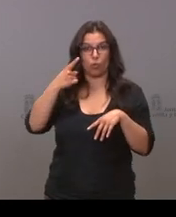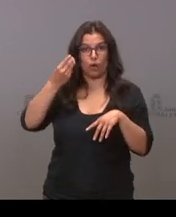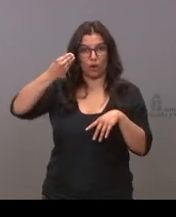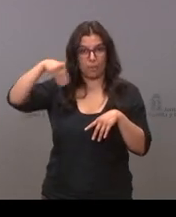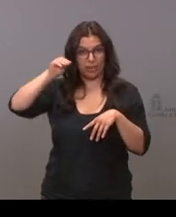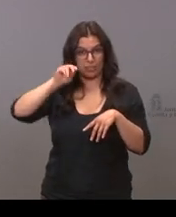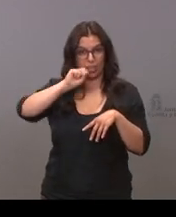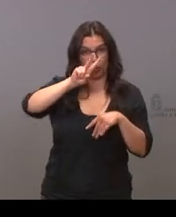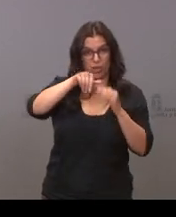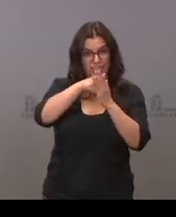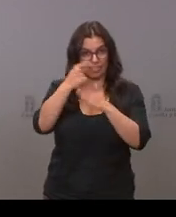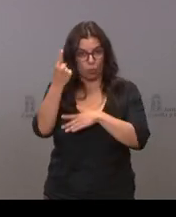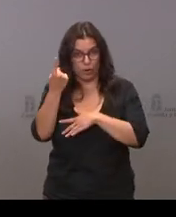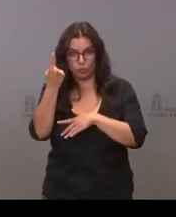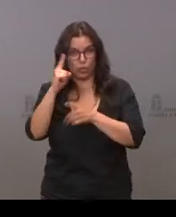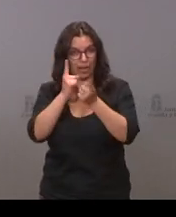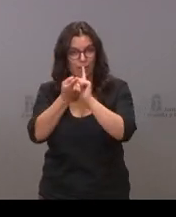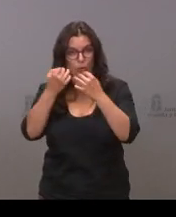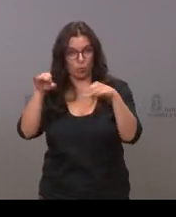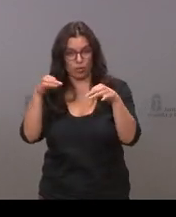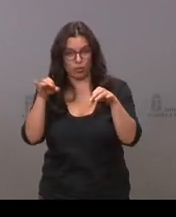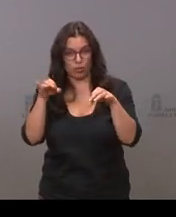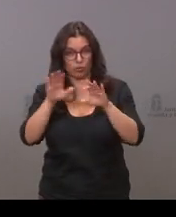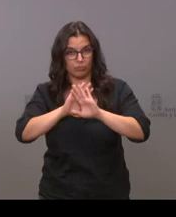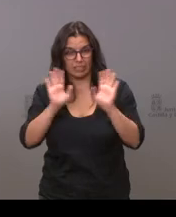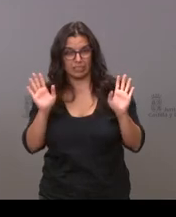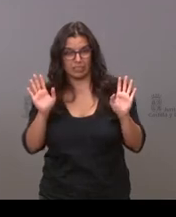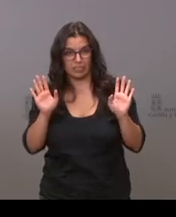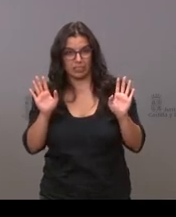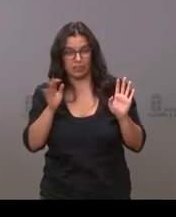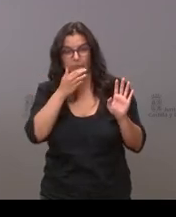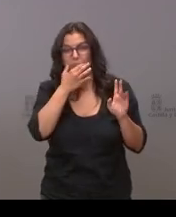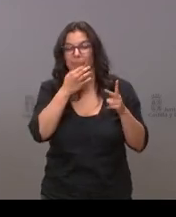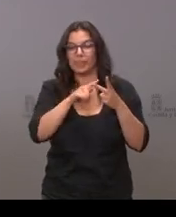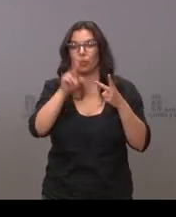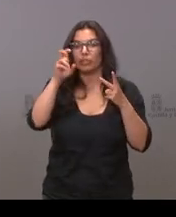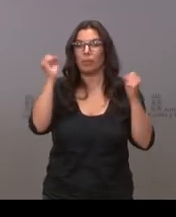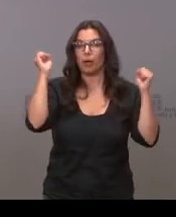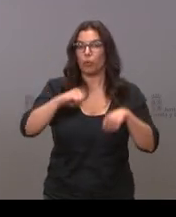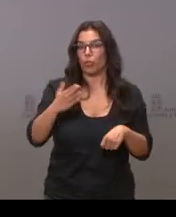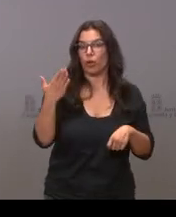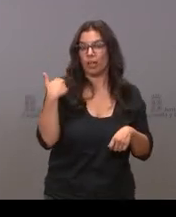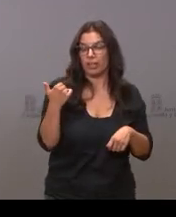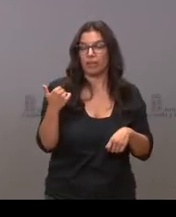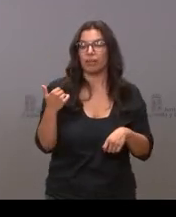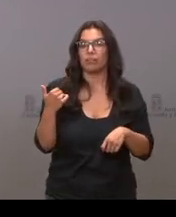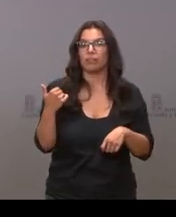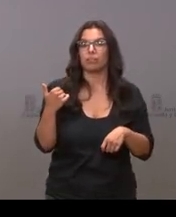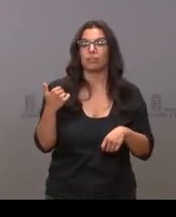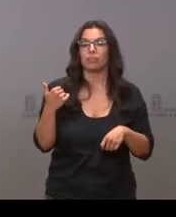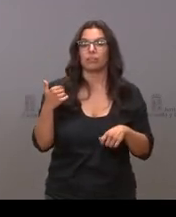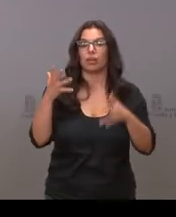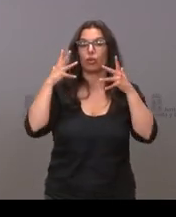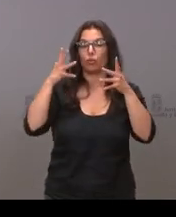de 12 a 1 no se ha ampliado esos horarios y luego sobre el acuerdo alcanzado ayer en la interterritorial